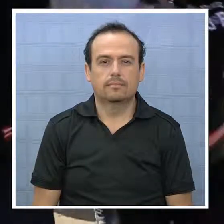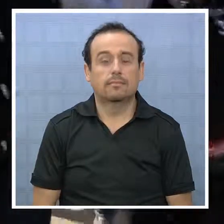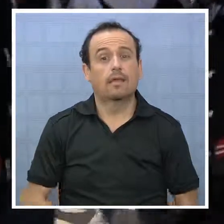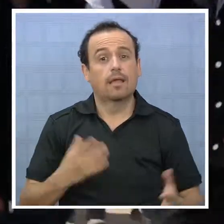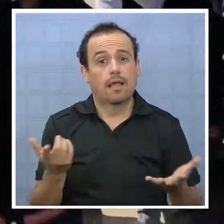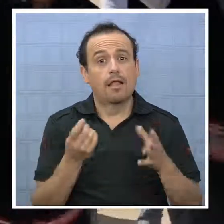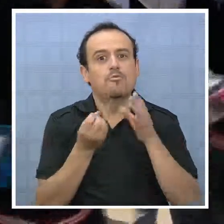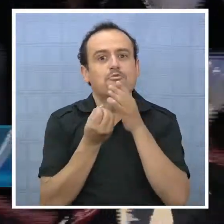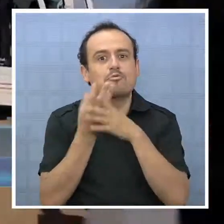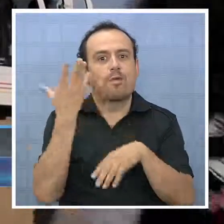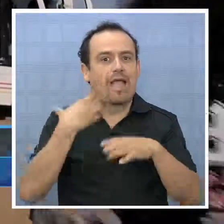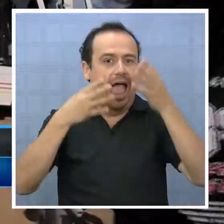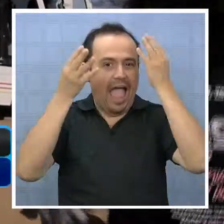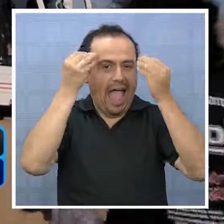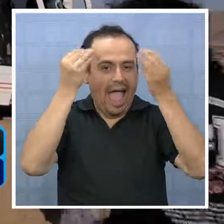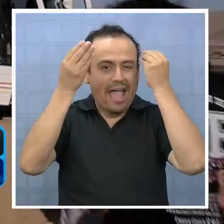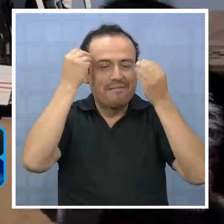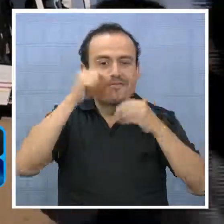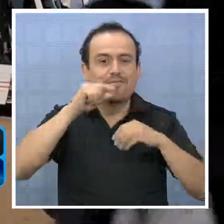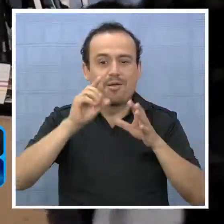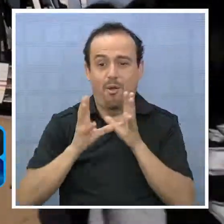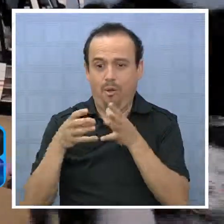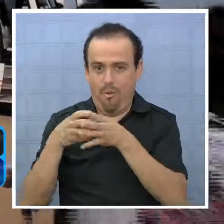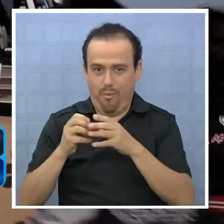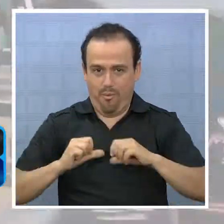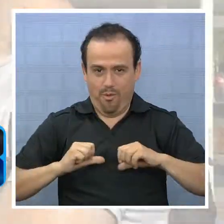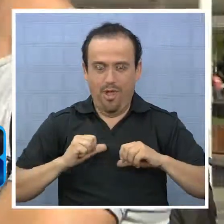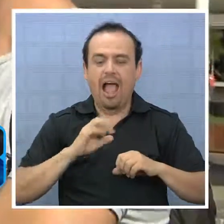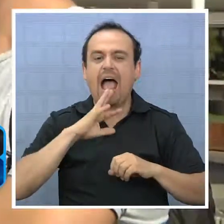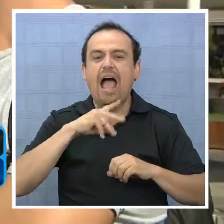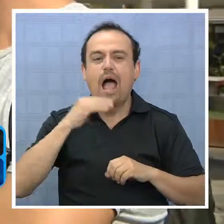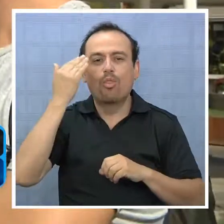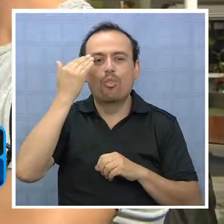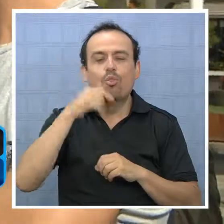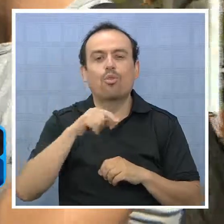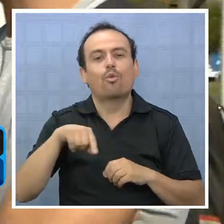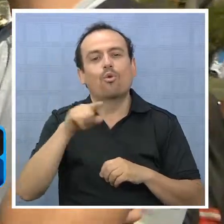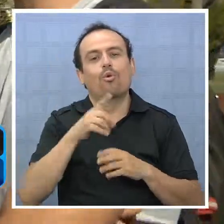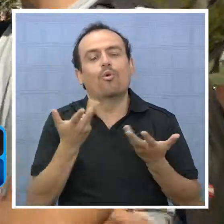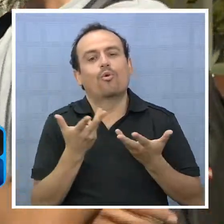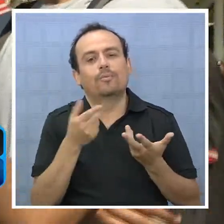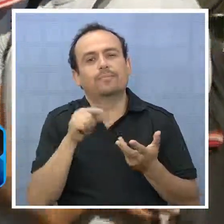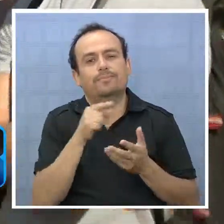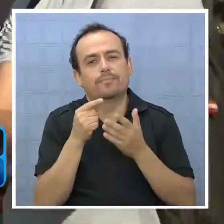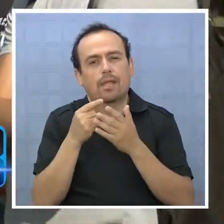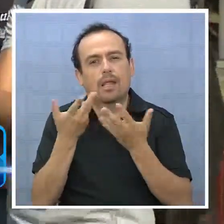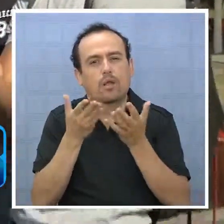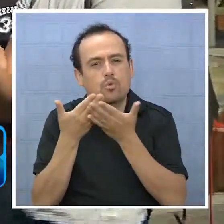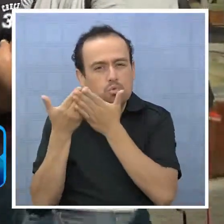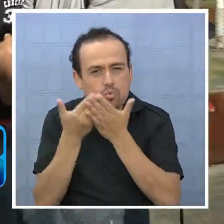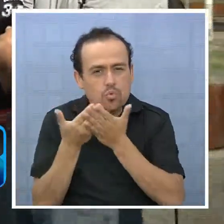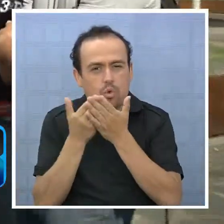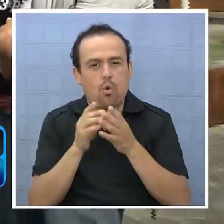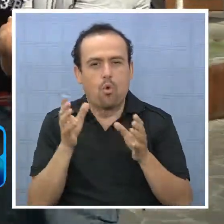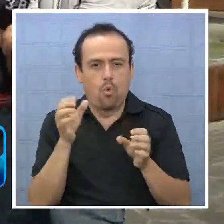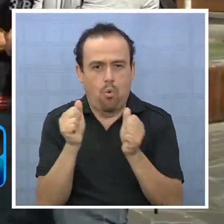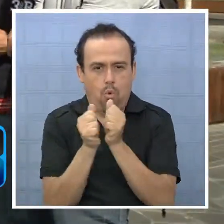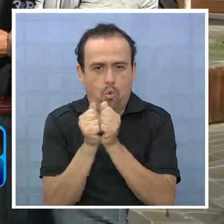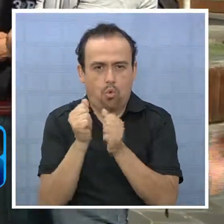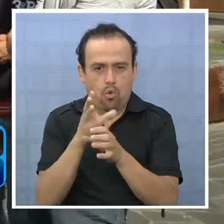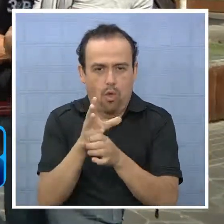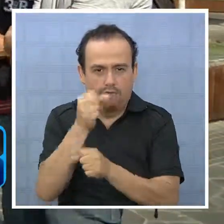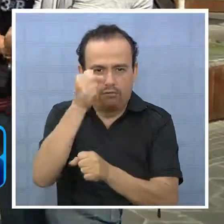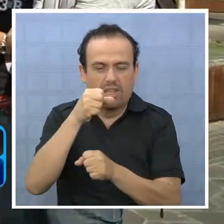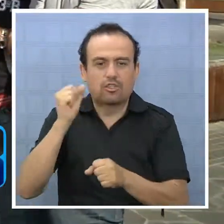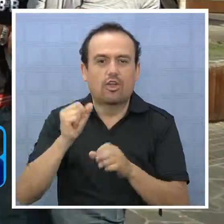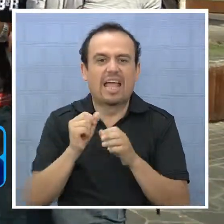Una novedosa experiencia está viviendo un grupo de adultos que, junto a la regularización de estudios que ejecutan con la Fundación Crece